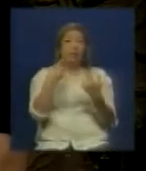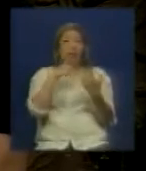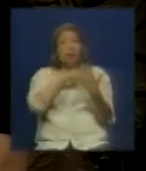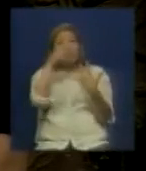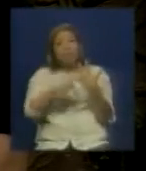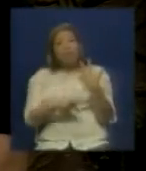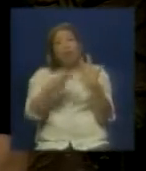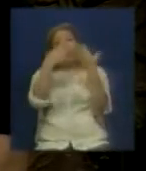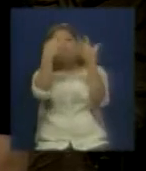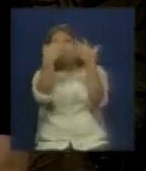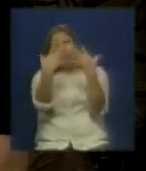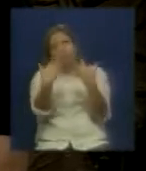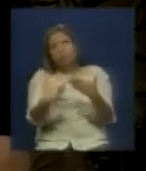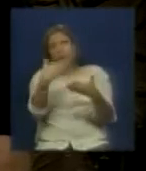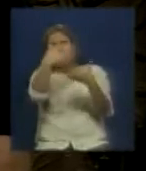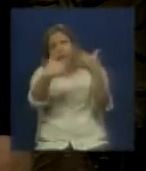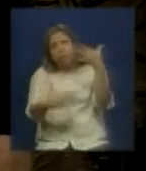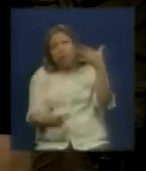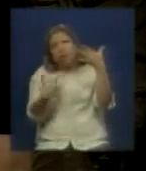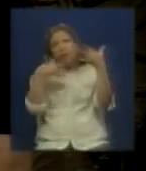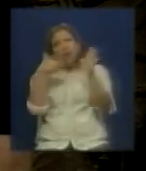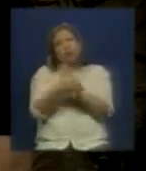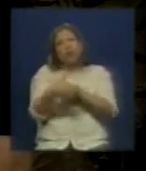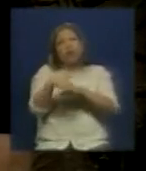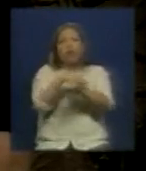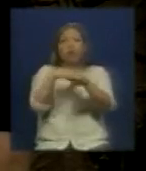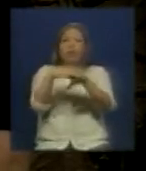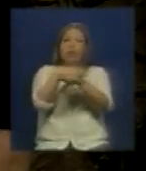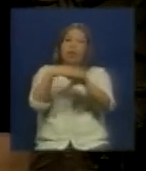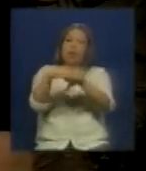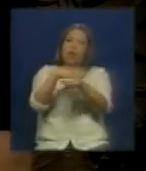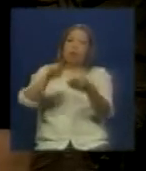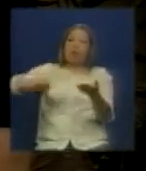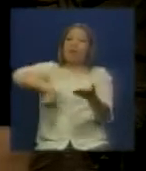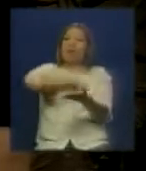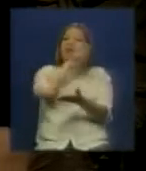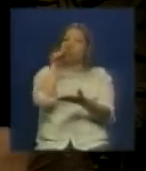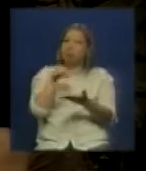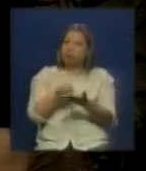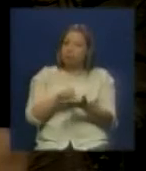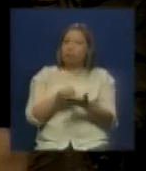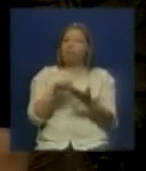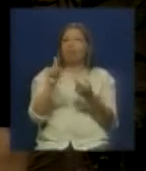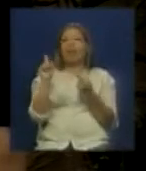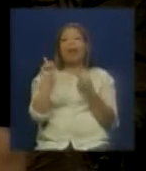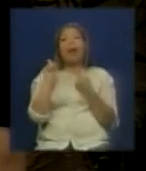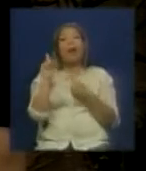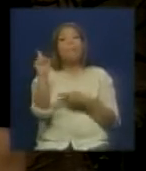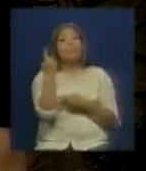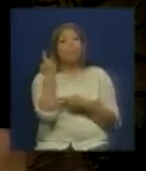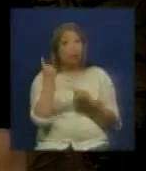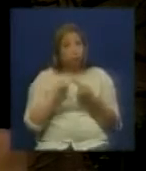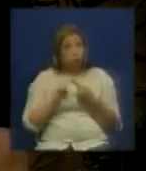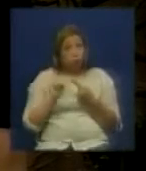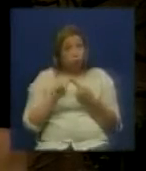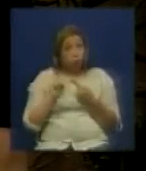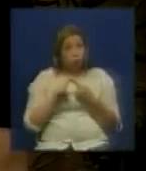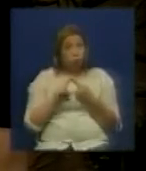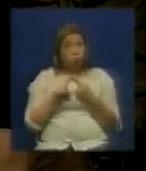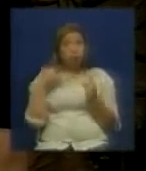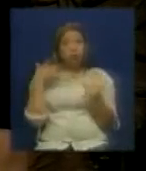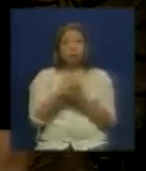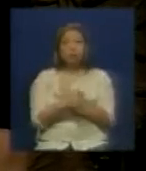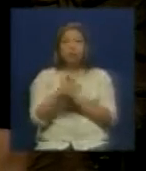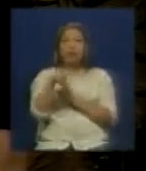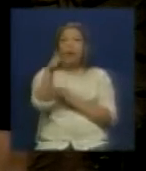a las autoridades vamos a hablar del gobierno nacional. Lo primero que tenemos que hacer compañero es esa medida que